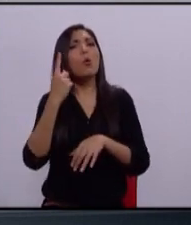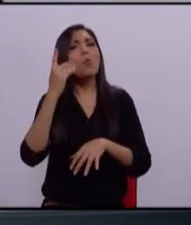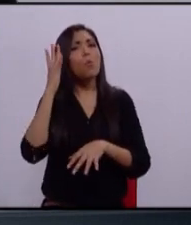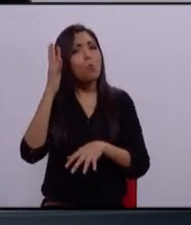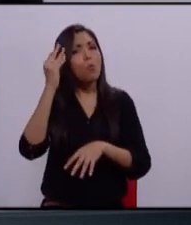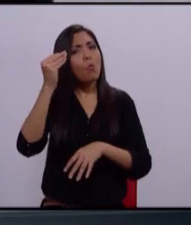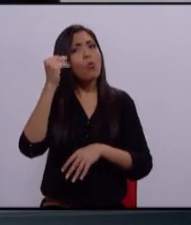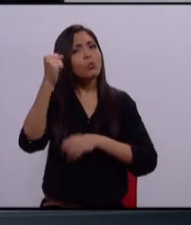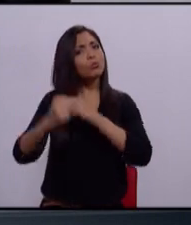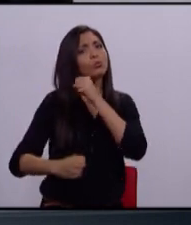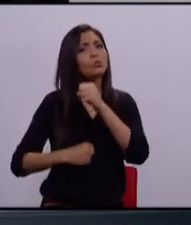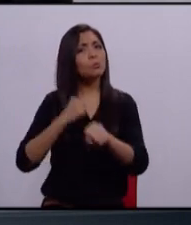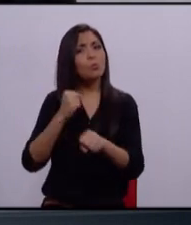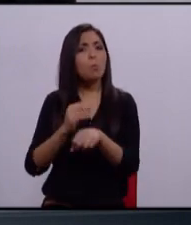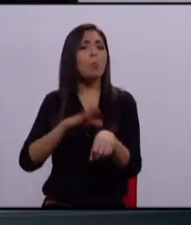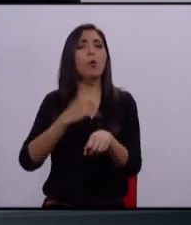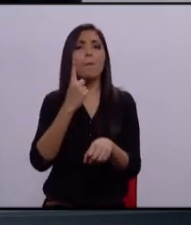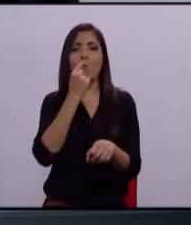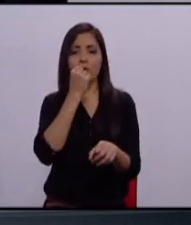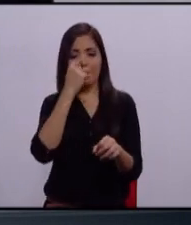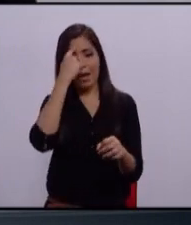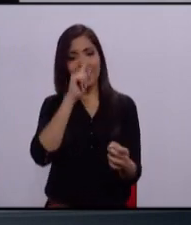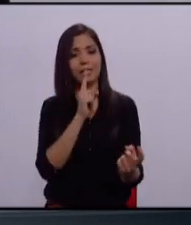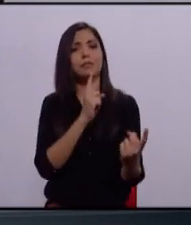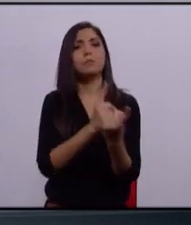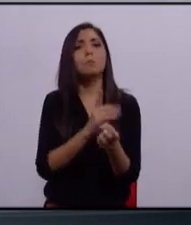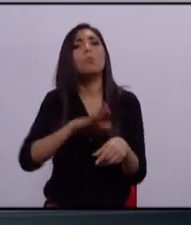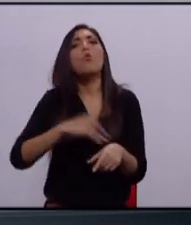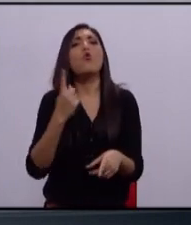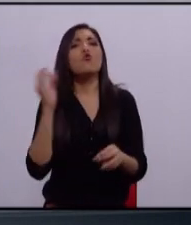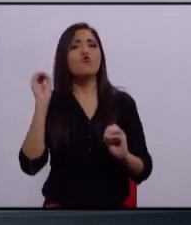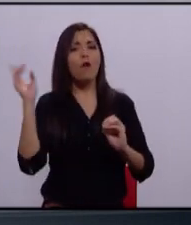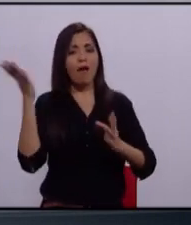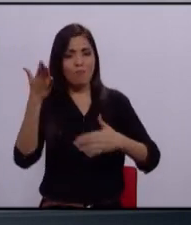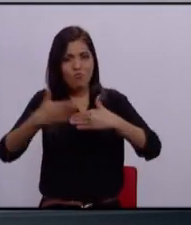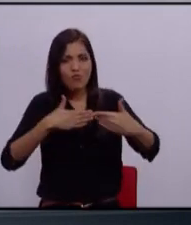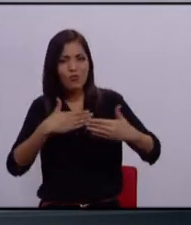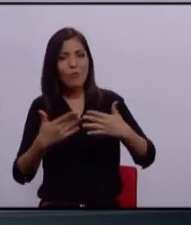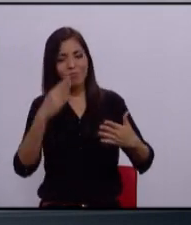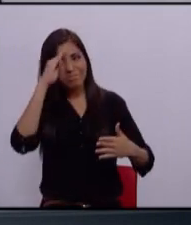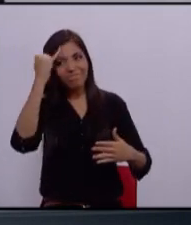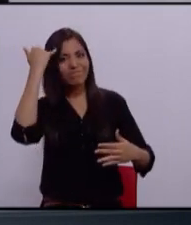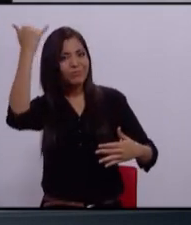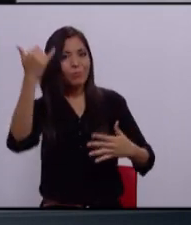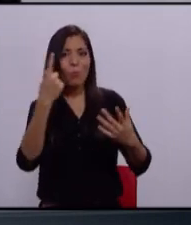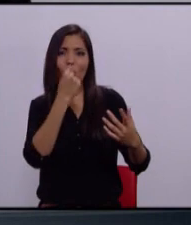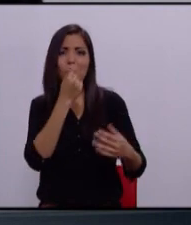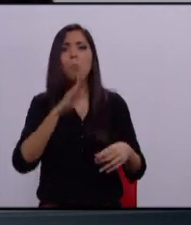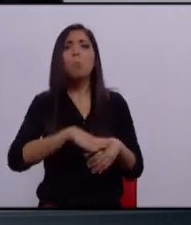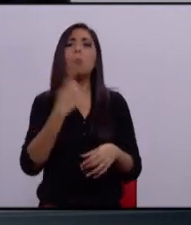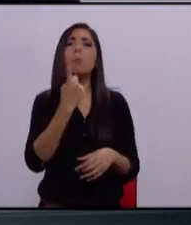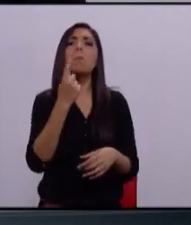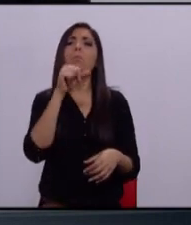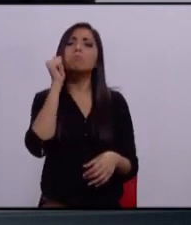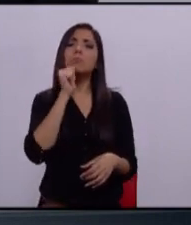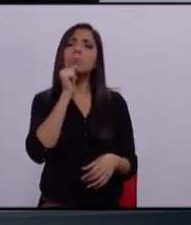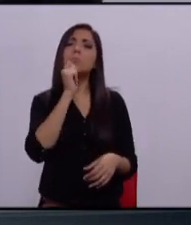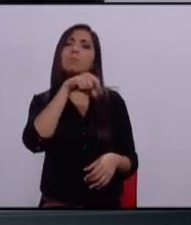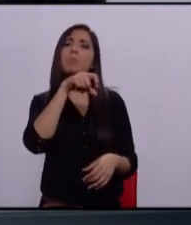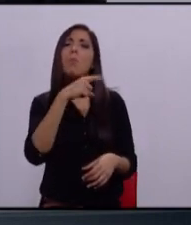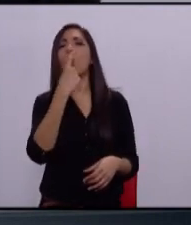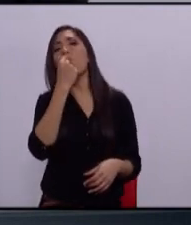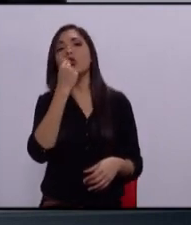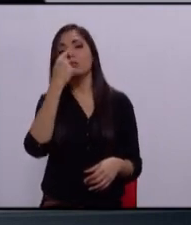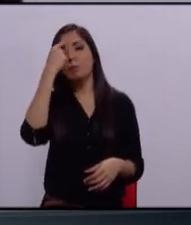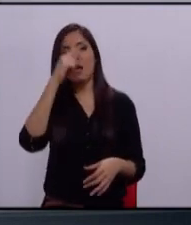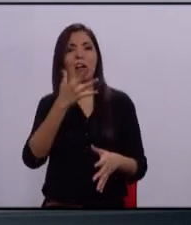aplicado el policía de proximidad, por qué no han modernizado la policía, por qué sigue siendo una policía represora y la que atiende a los